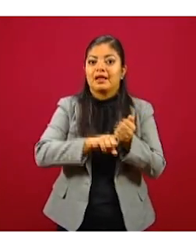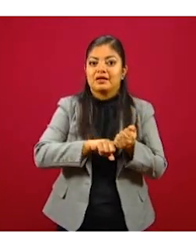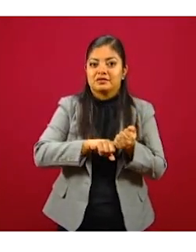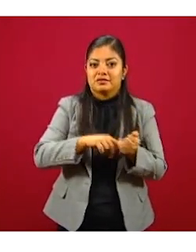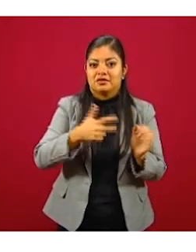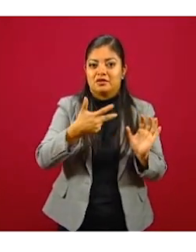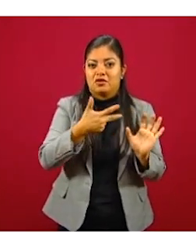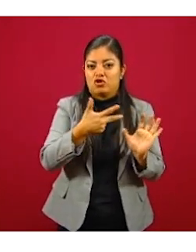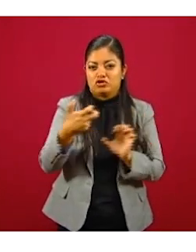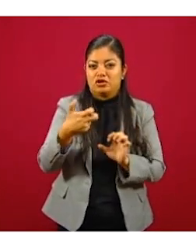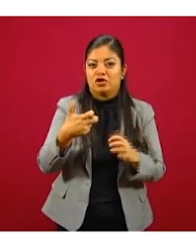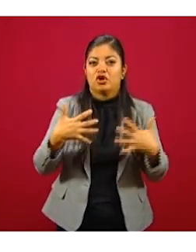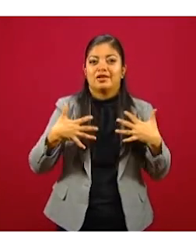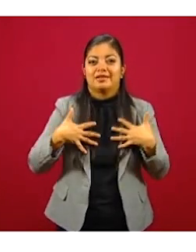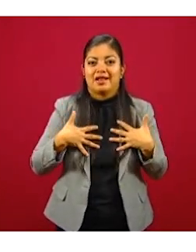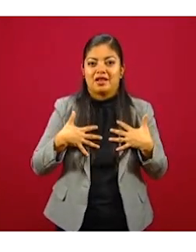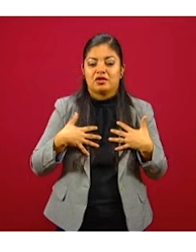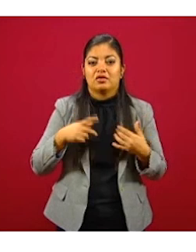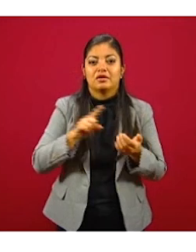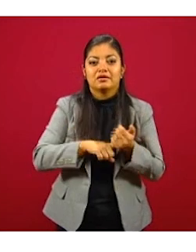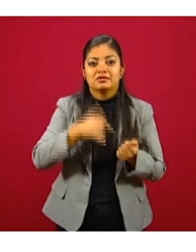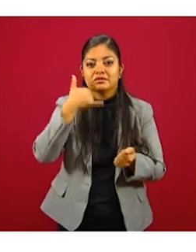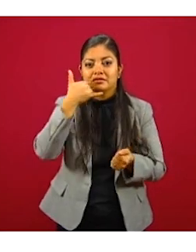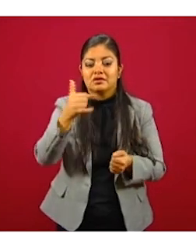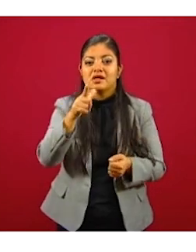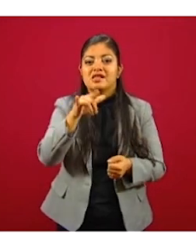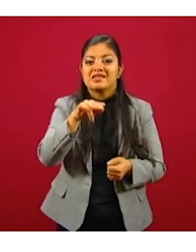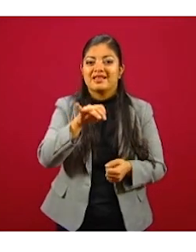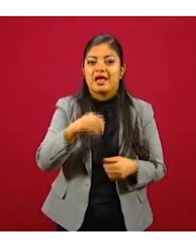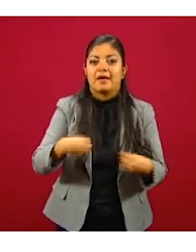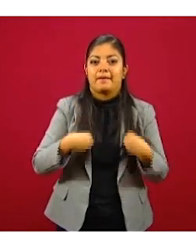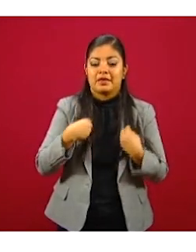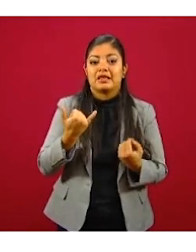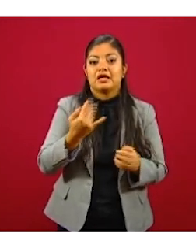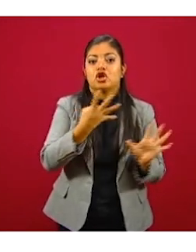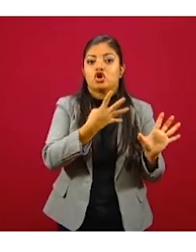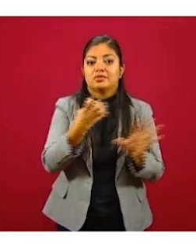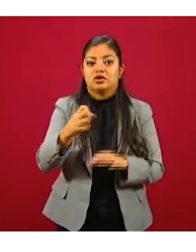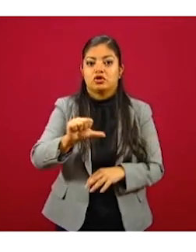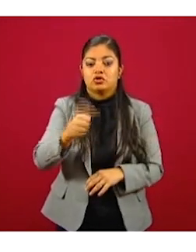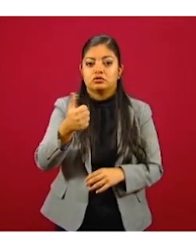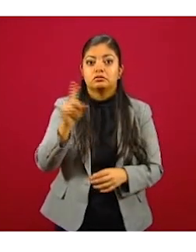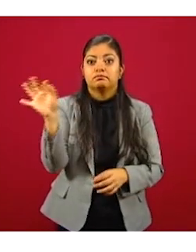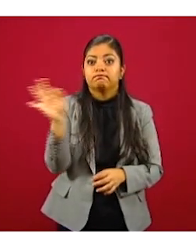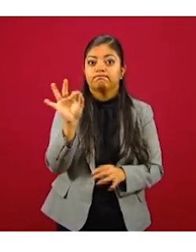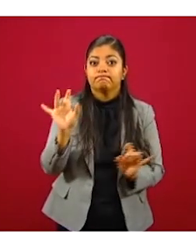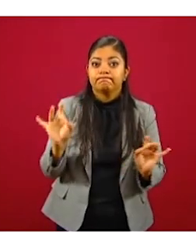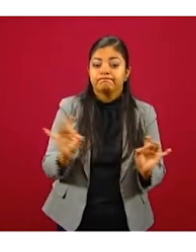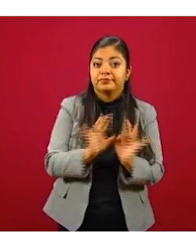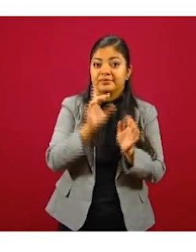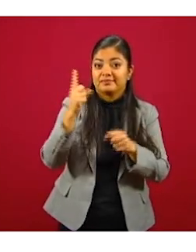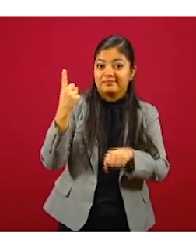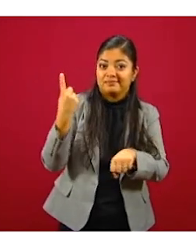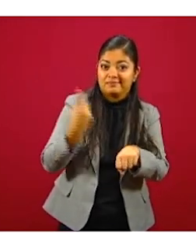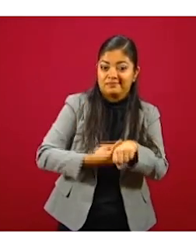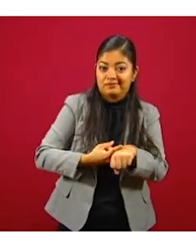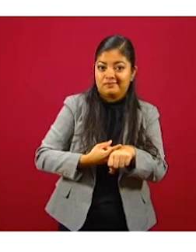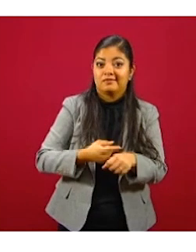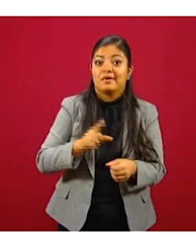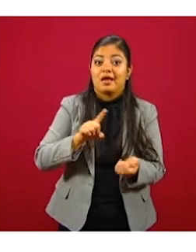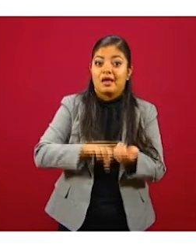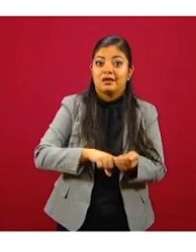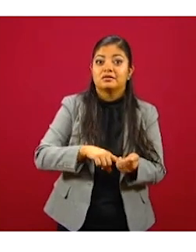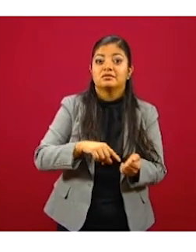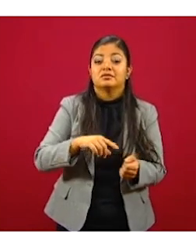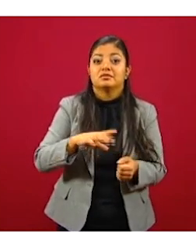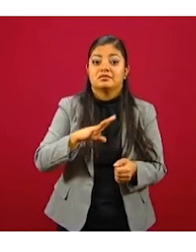el 800 Teletón, con la línea de vida y con el 911 para derivarnos llamadas relacionadas con la discapacidad.